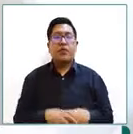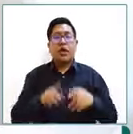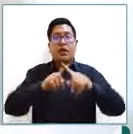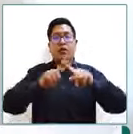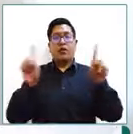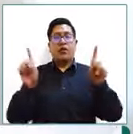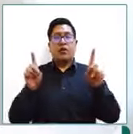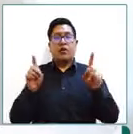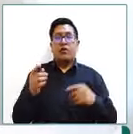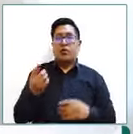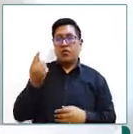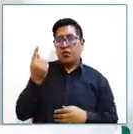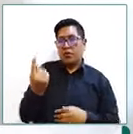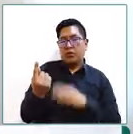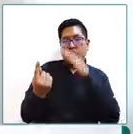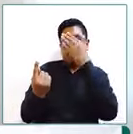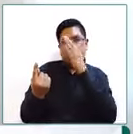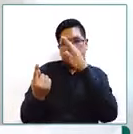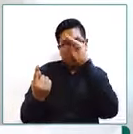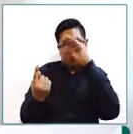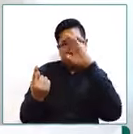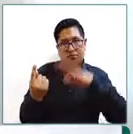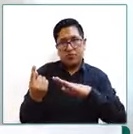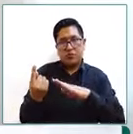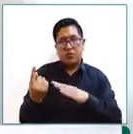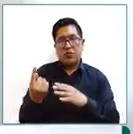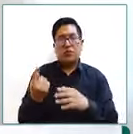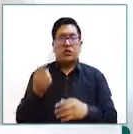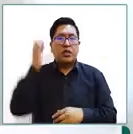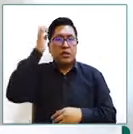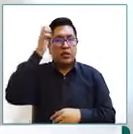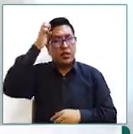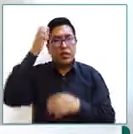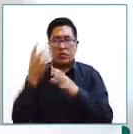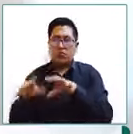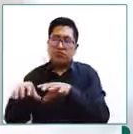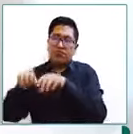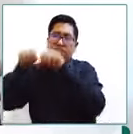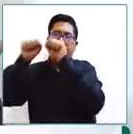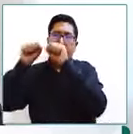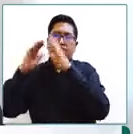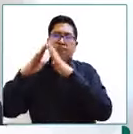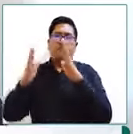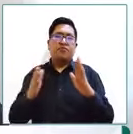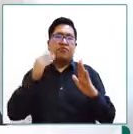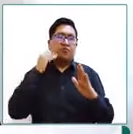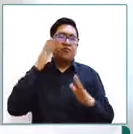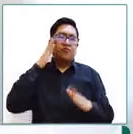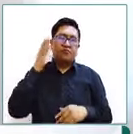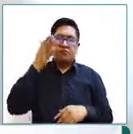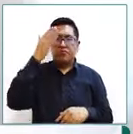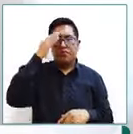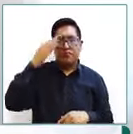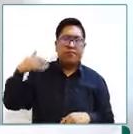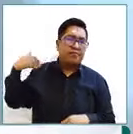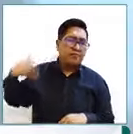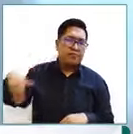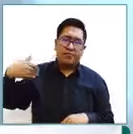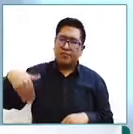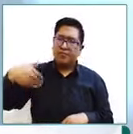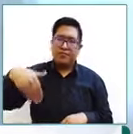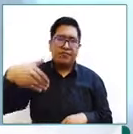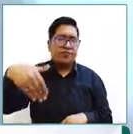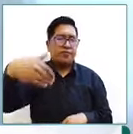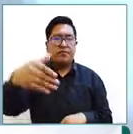con la bajo la custodia del estado históricamente también nosotros sabemos que no